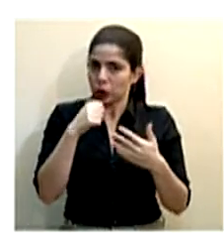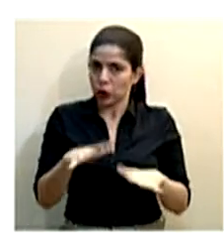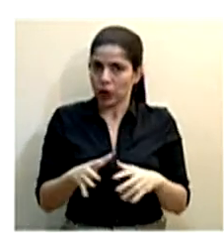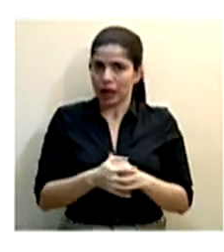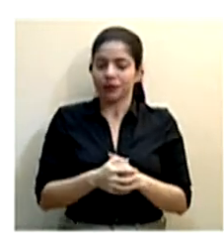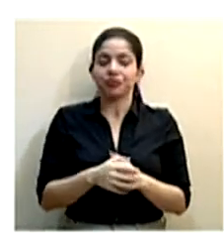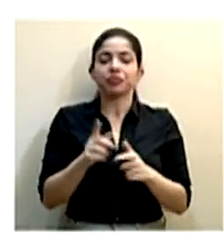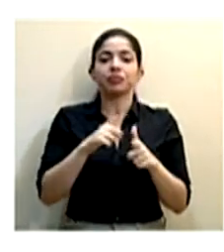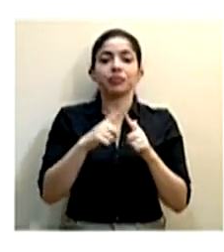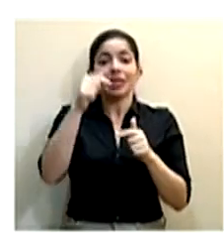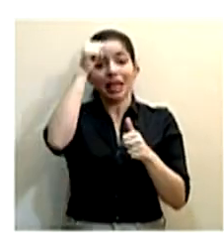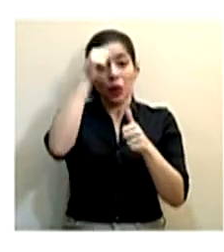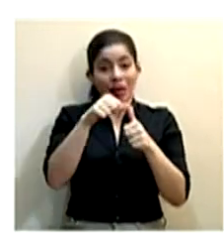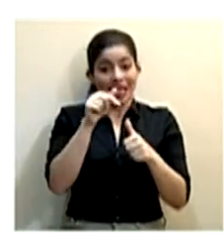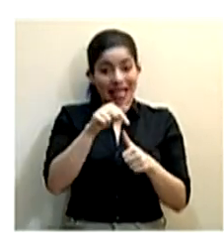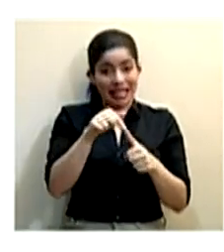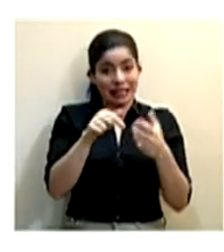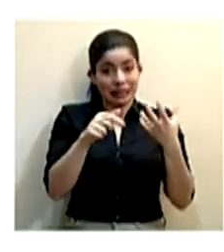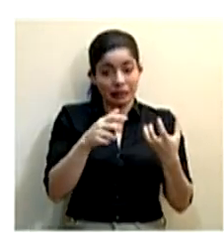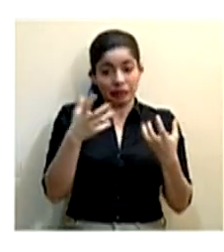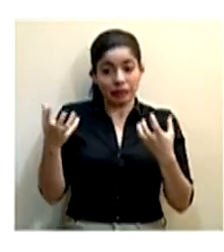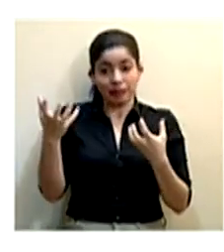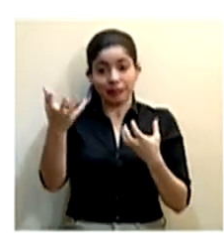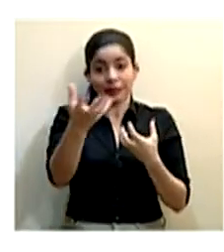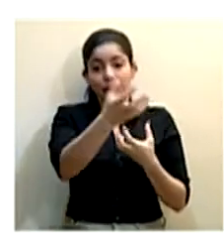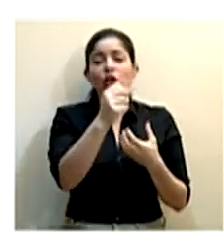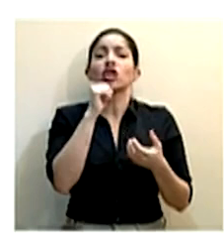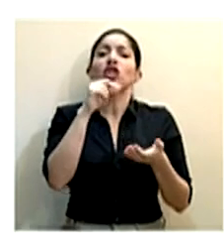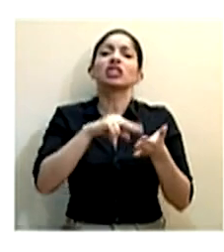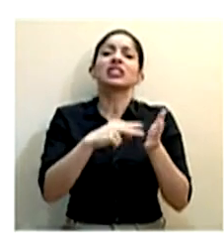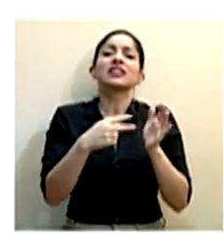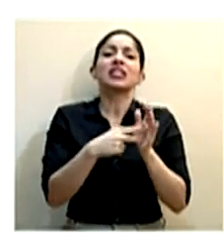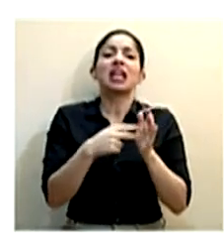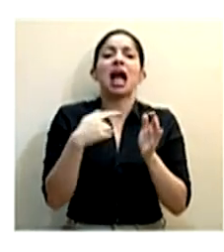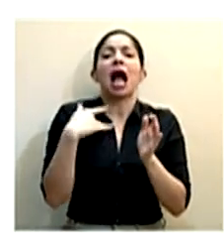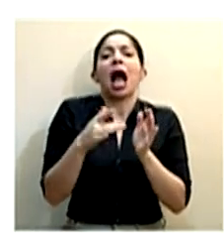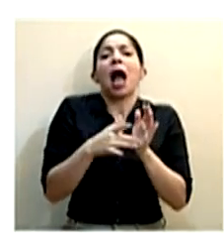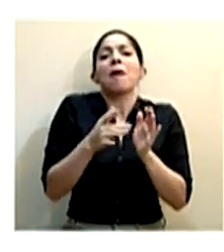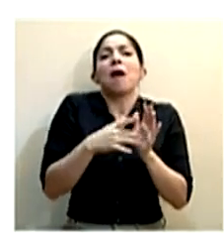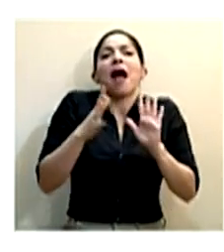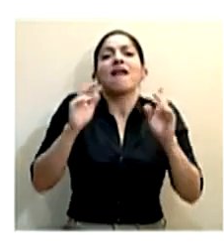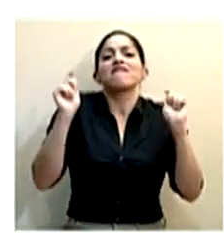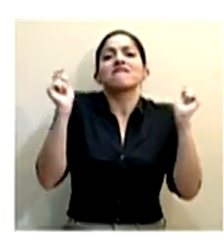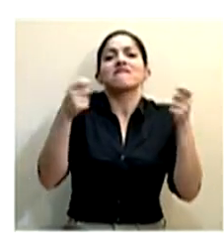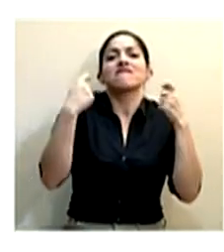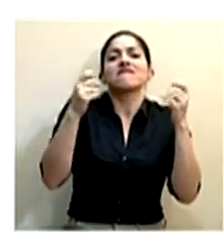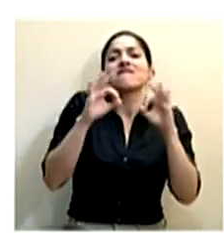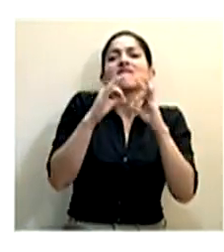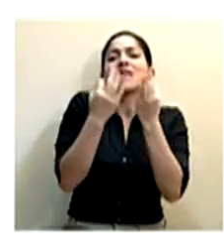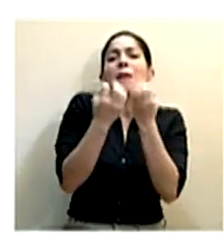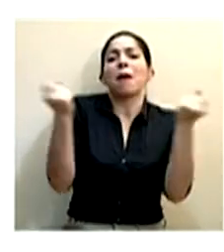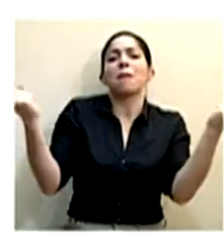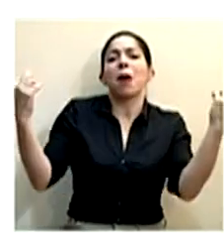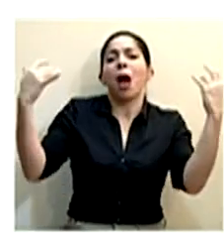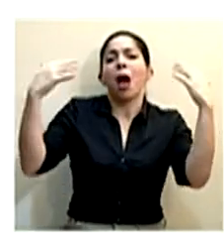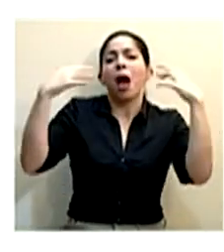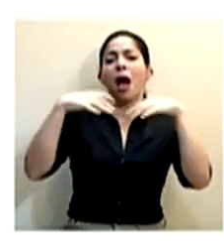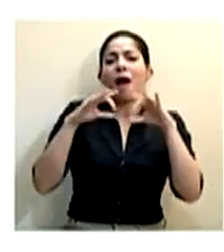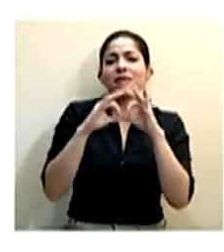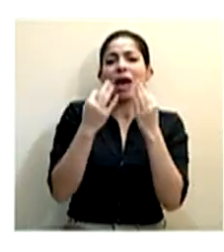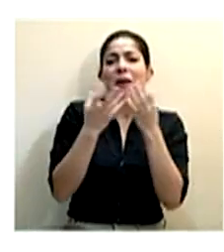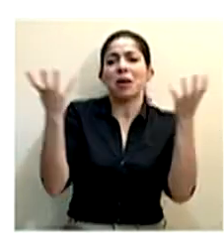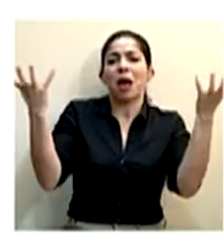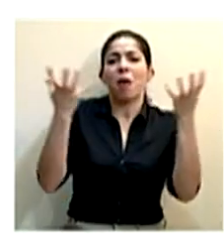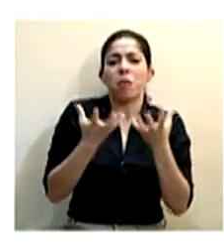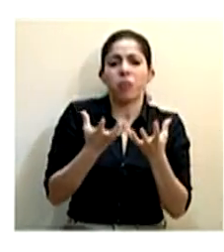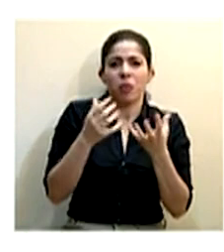Y recordemos que esto también no se trata tampoco de aprovechar para hacer fiestas, ¿verdad?, con las familias, que es bien diferentes grupos de familia,